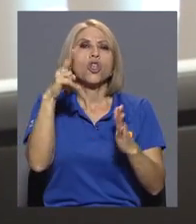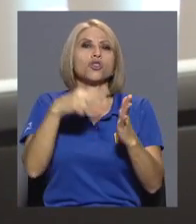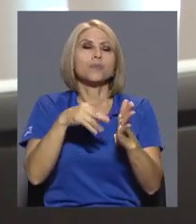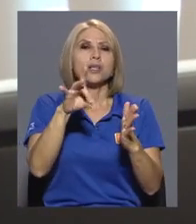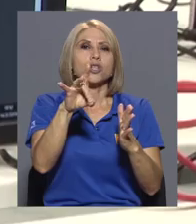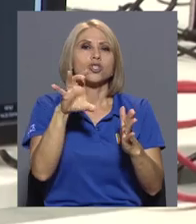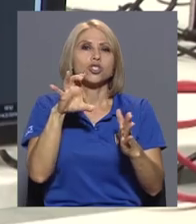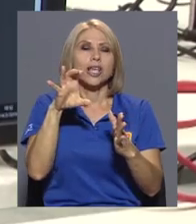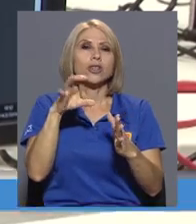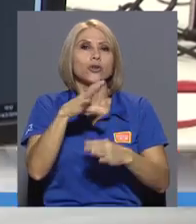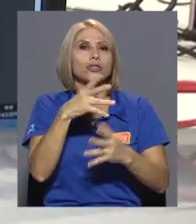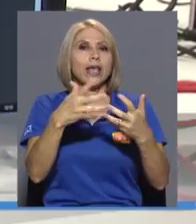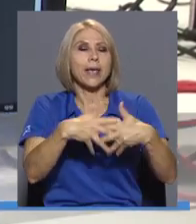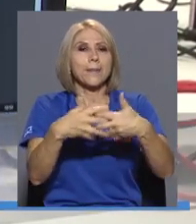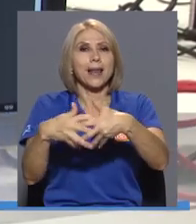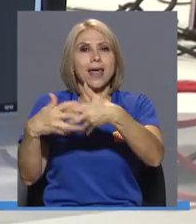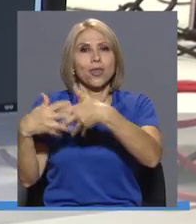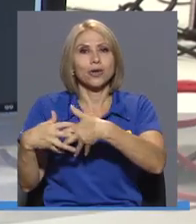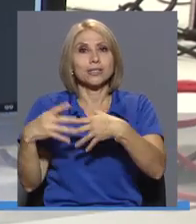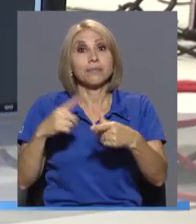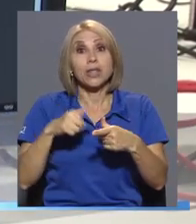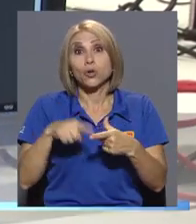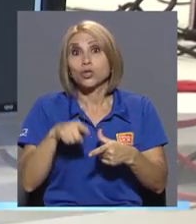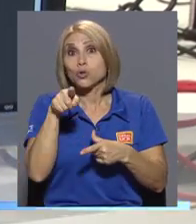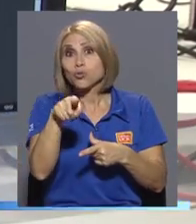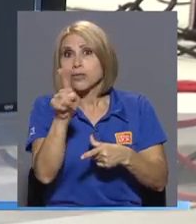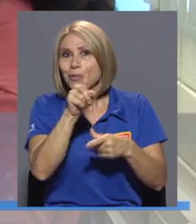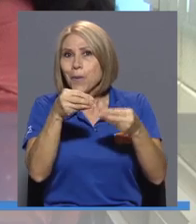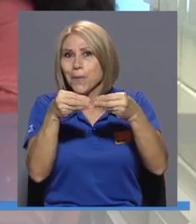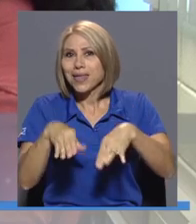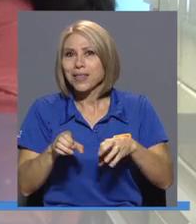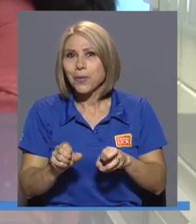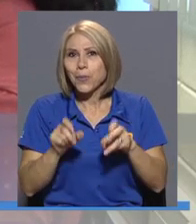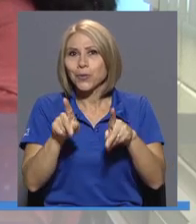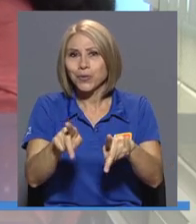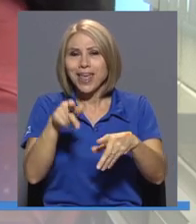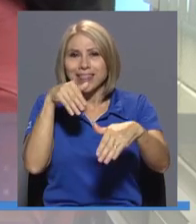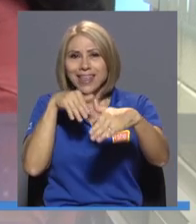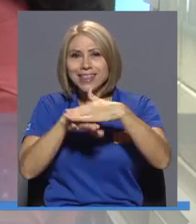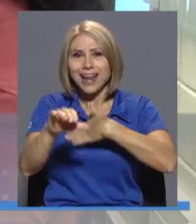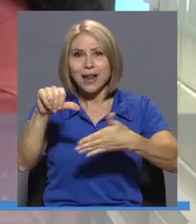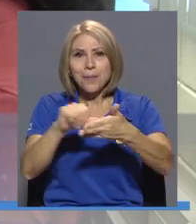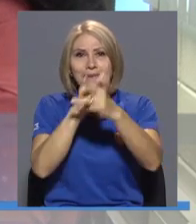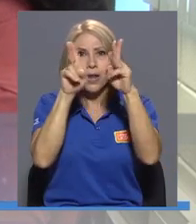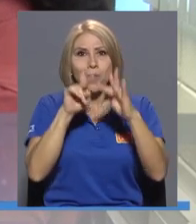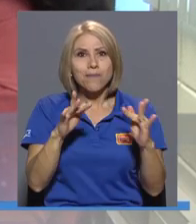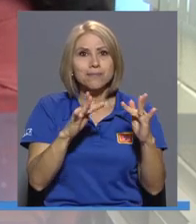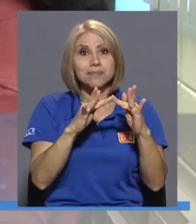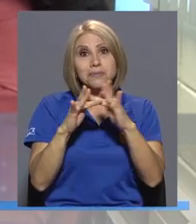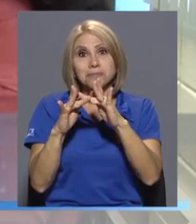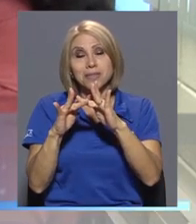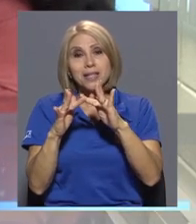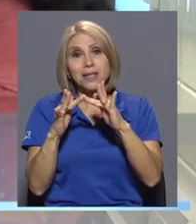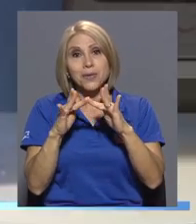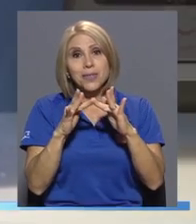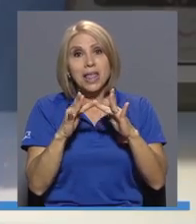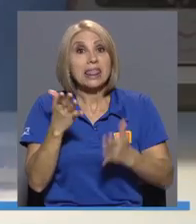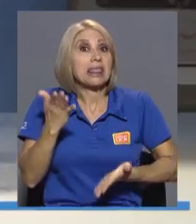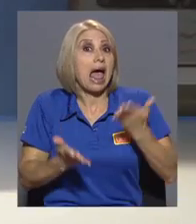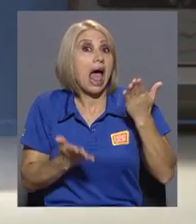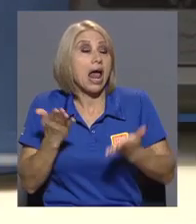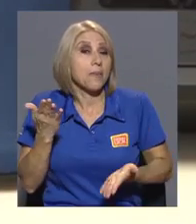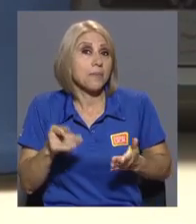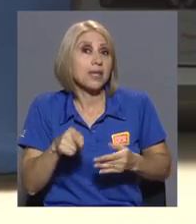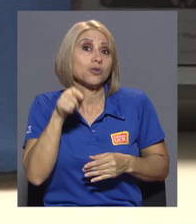.800 empleadores, así que no pierda la oportunidad de ingresar a la página. Y por qué no, quizá pueda ser el medio que lo